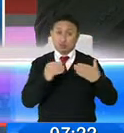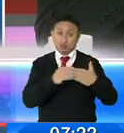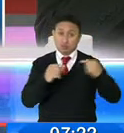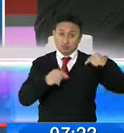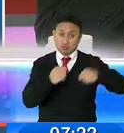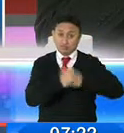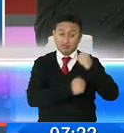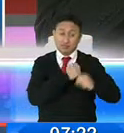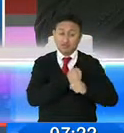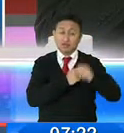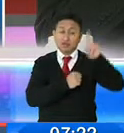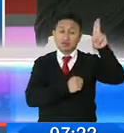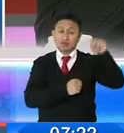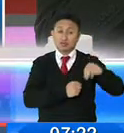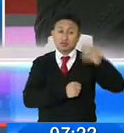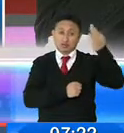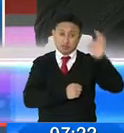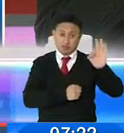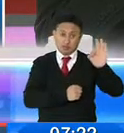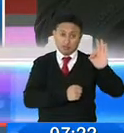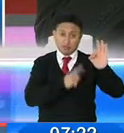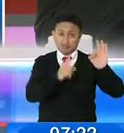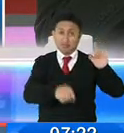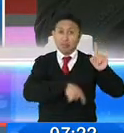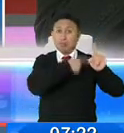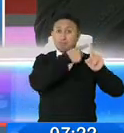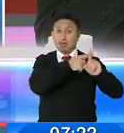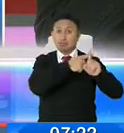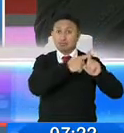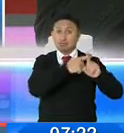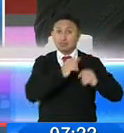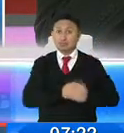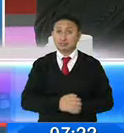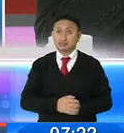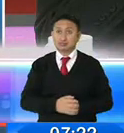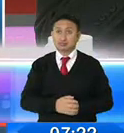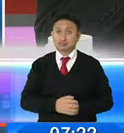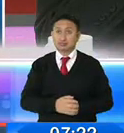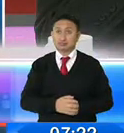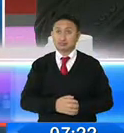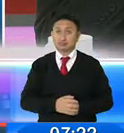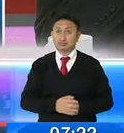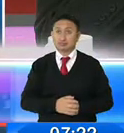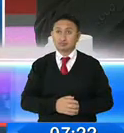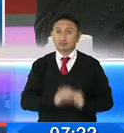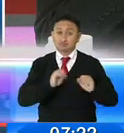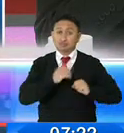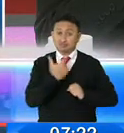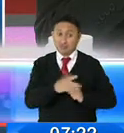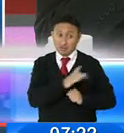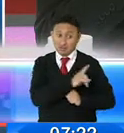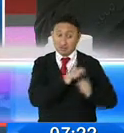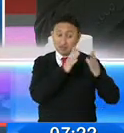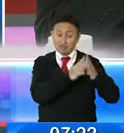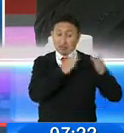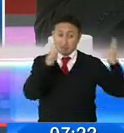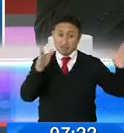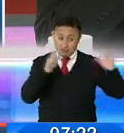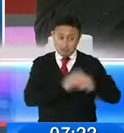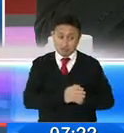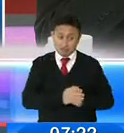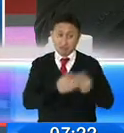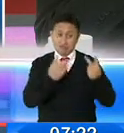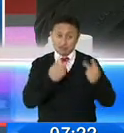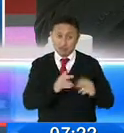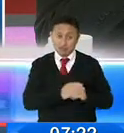ejercicio 2019 y que además, además de tener ese registro de ser grandes contribuyentes, además han